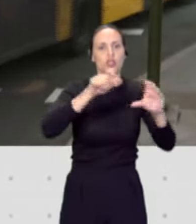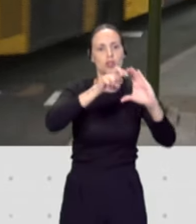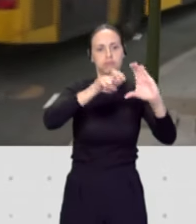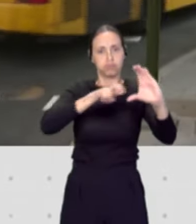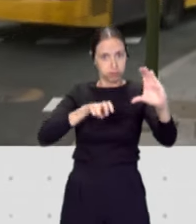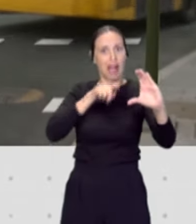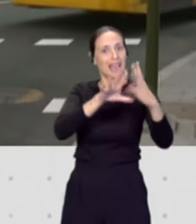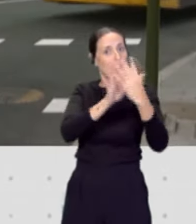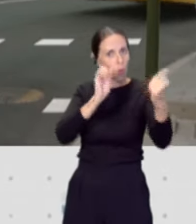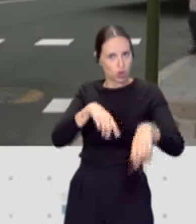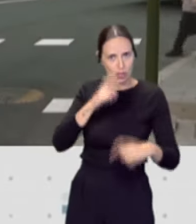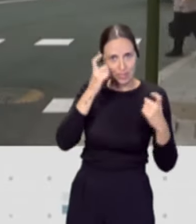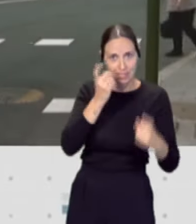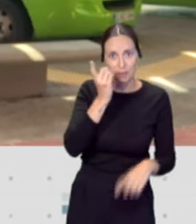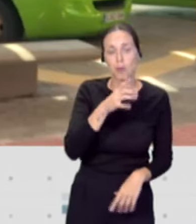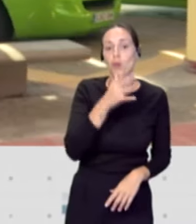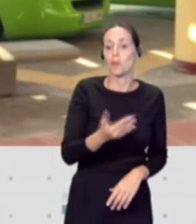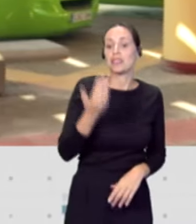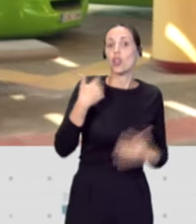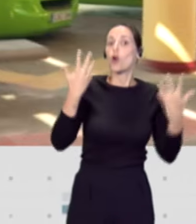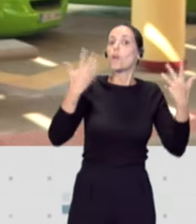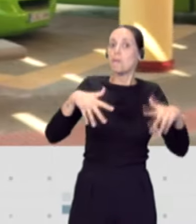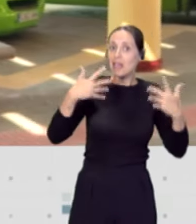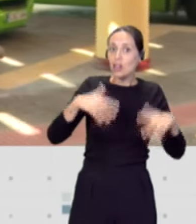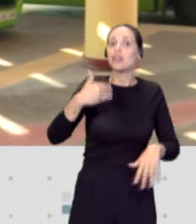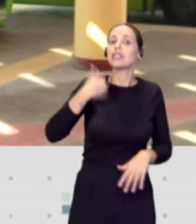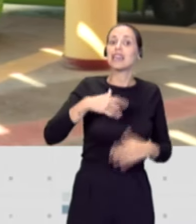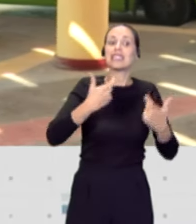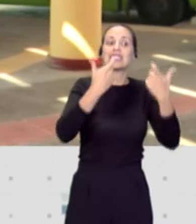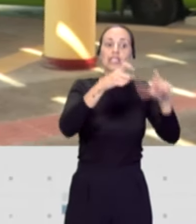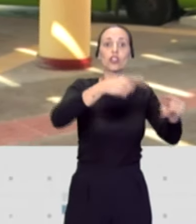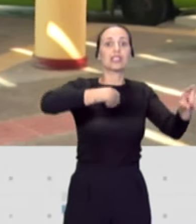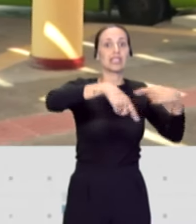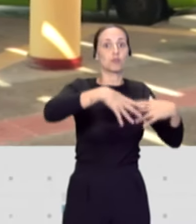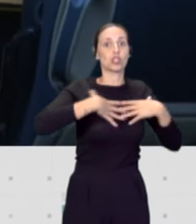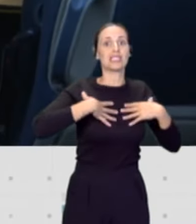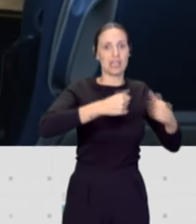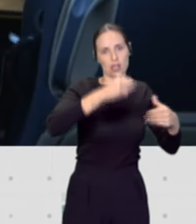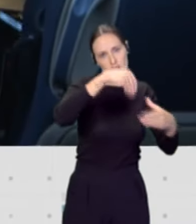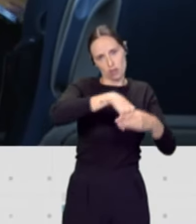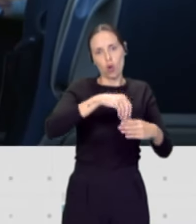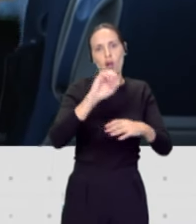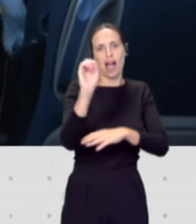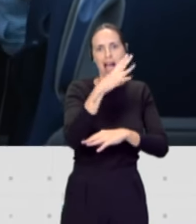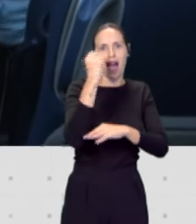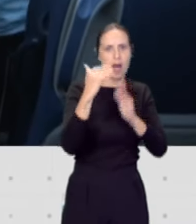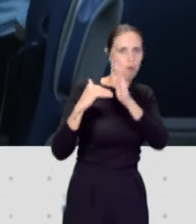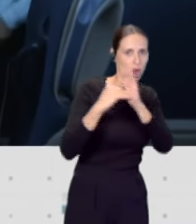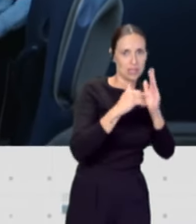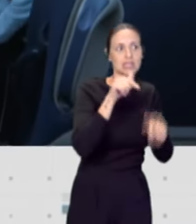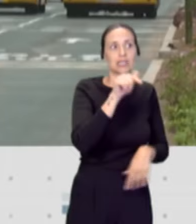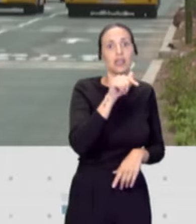el miércoles de esta semana se llegó a un entendimiento en el sector del transporte sanitario, de las ambulancias, que por eso las ambulancias